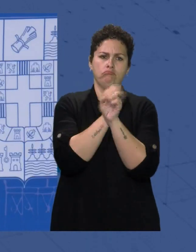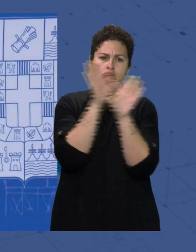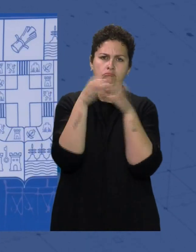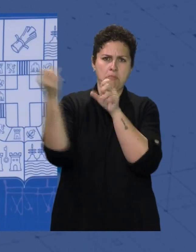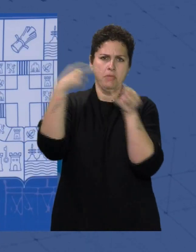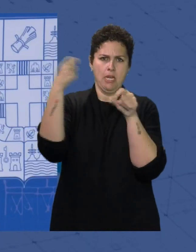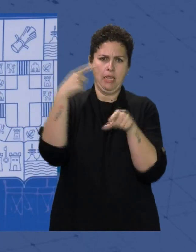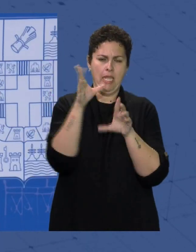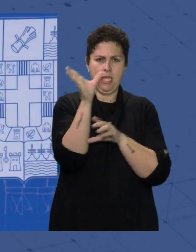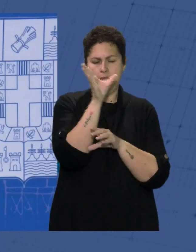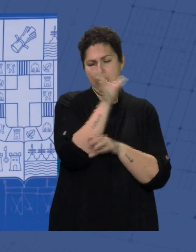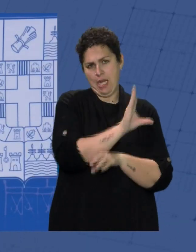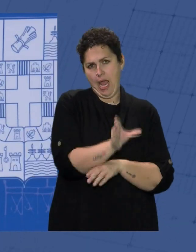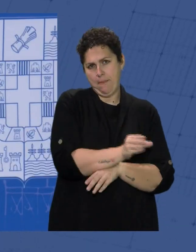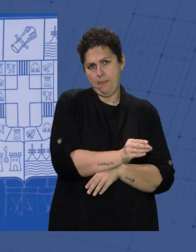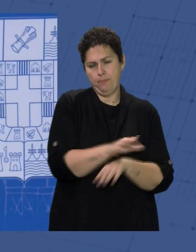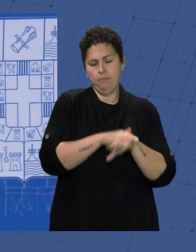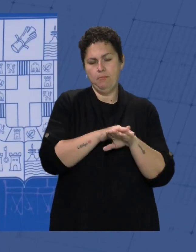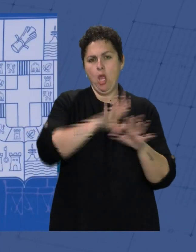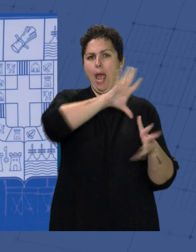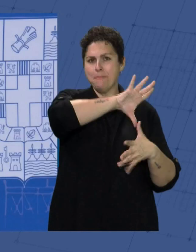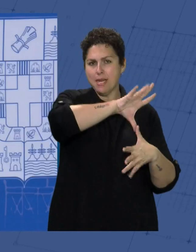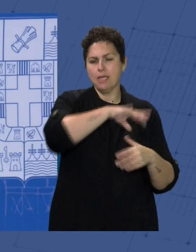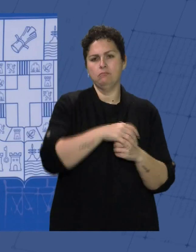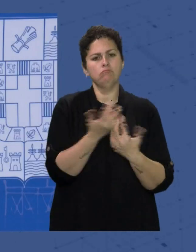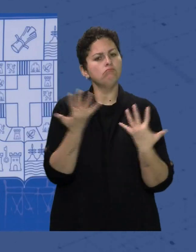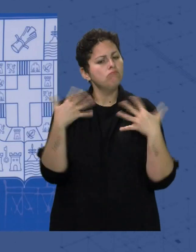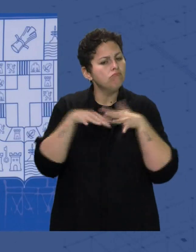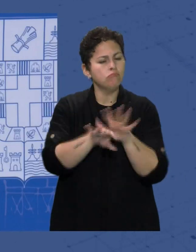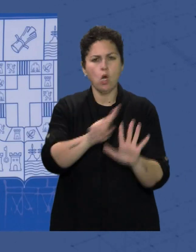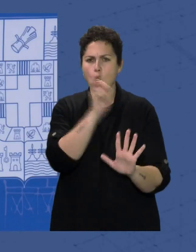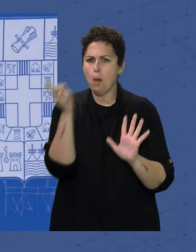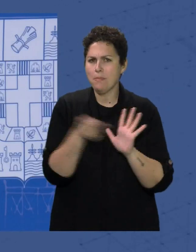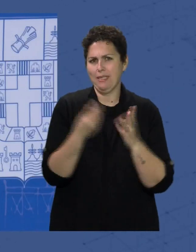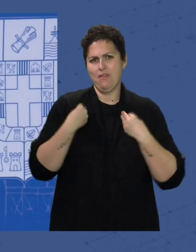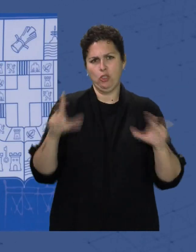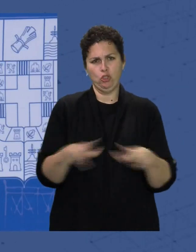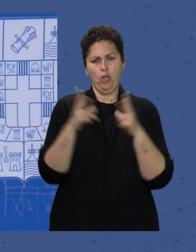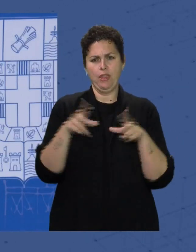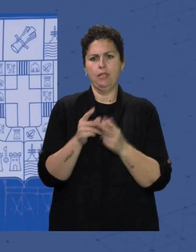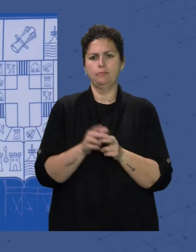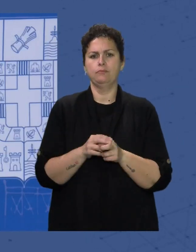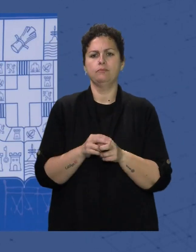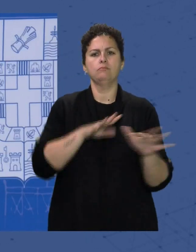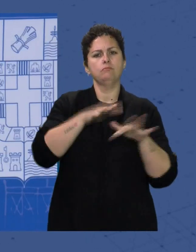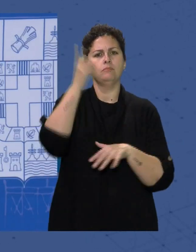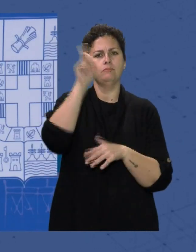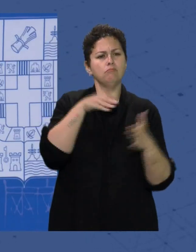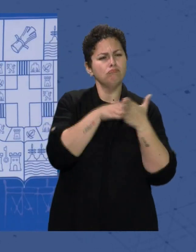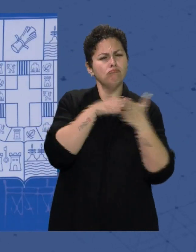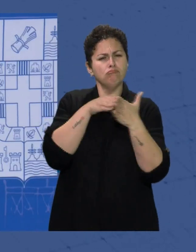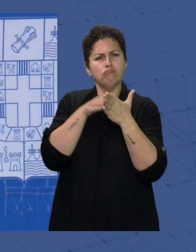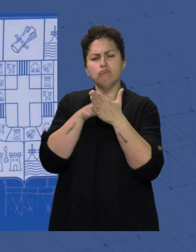latinoamericano Promoviendo la plena integración En todos los ámbitos De la vida social Removiendo aquellos obstáculos Que